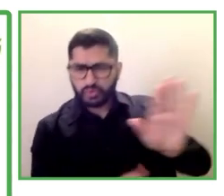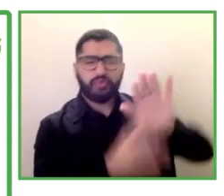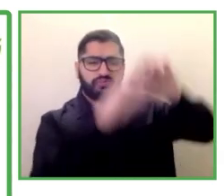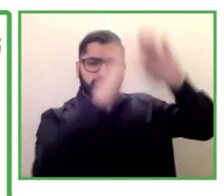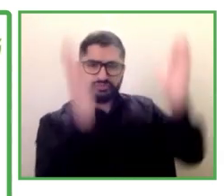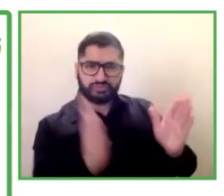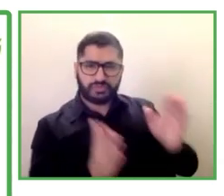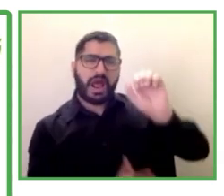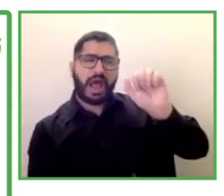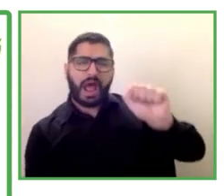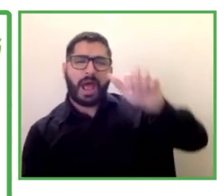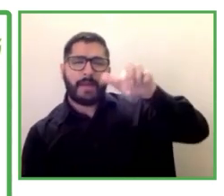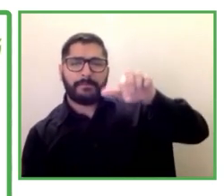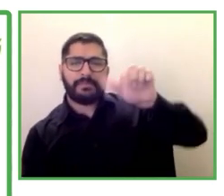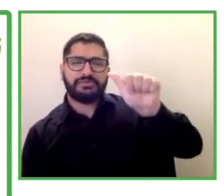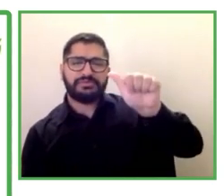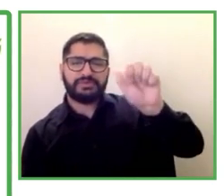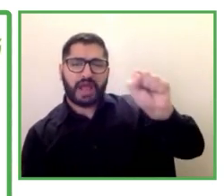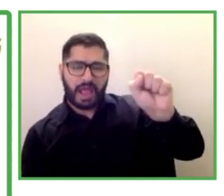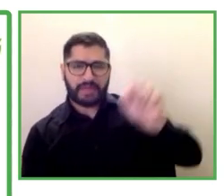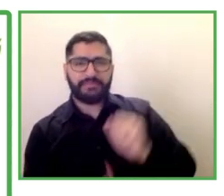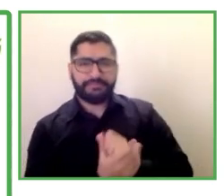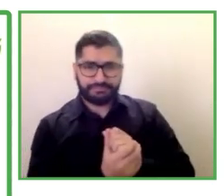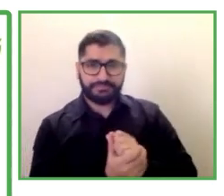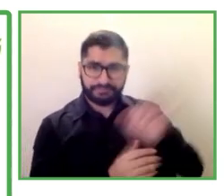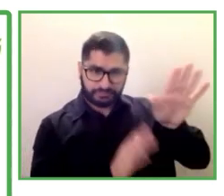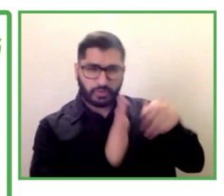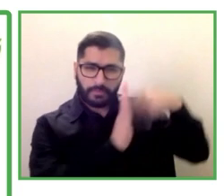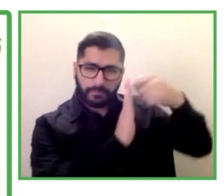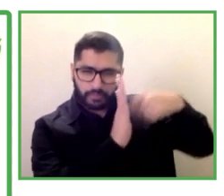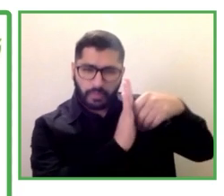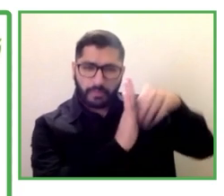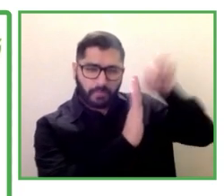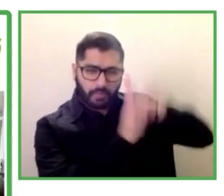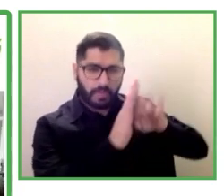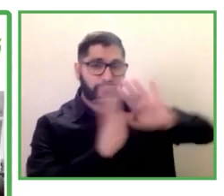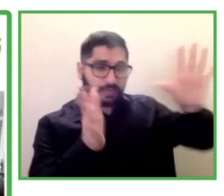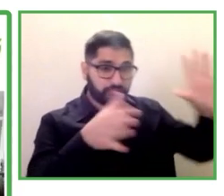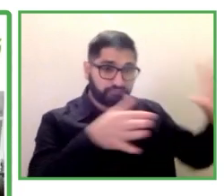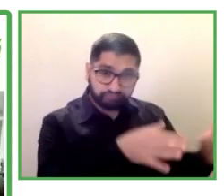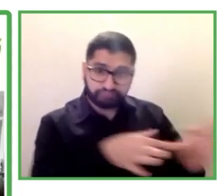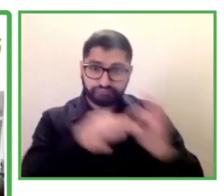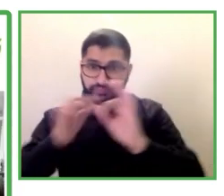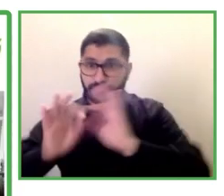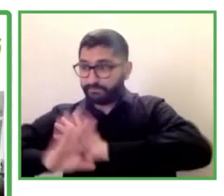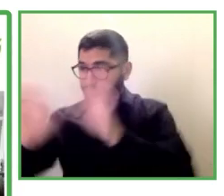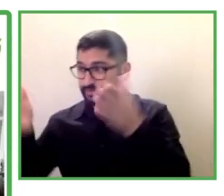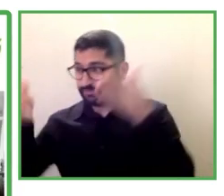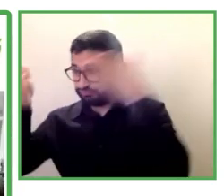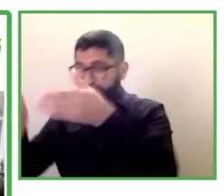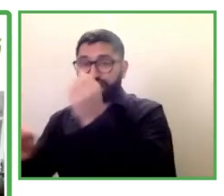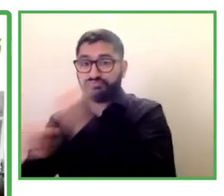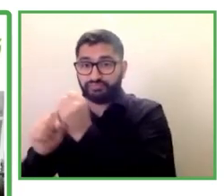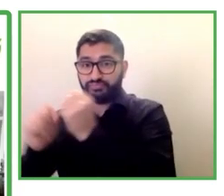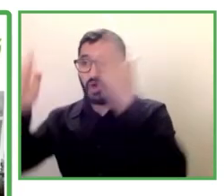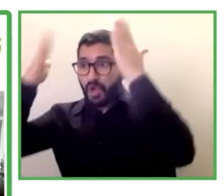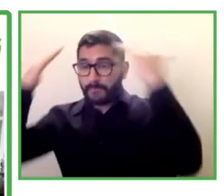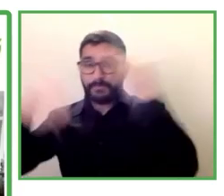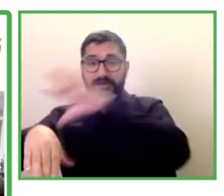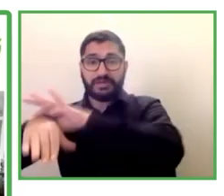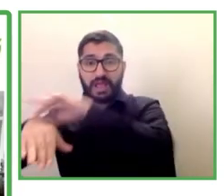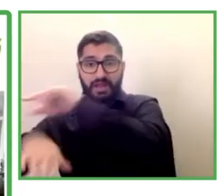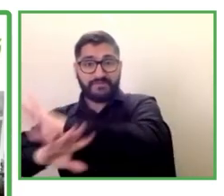más eficaz a través de la práctica laboral. Y concretamente esa formación se imparte en tres áreas, que son, ahí tienen algunas